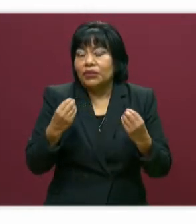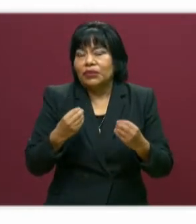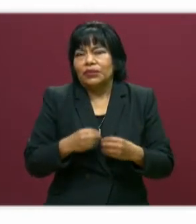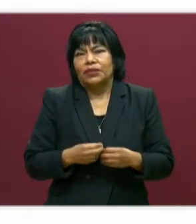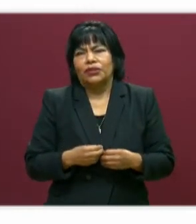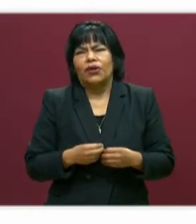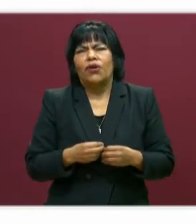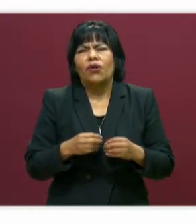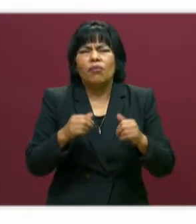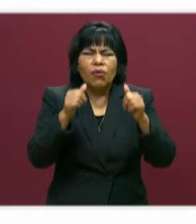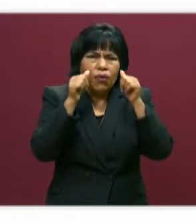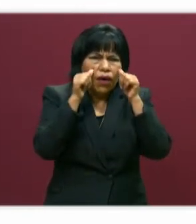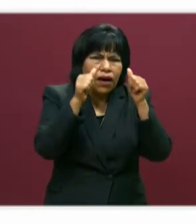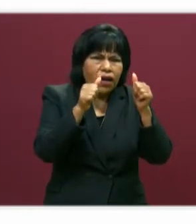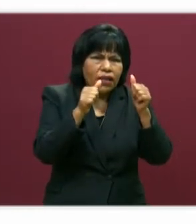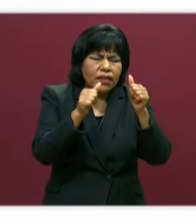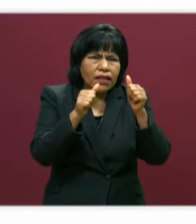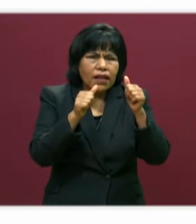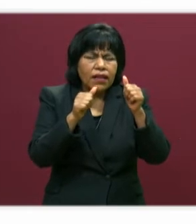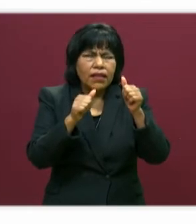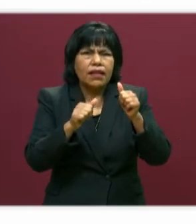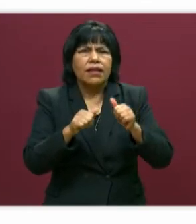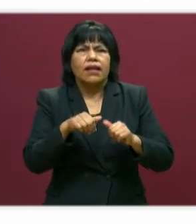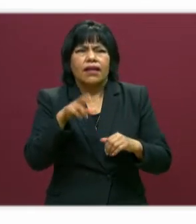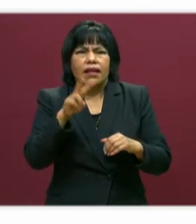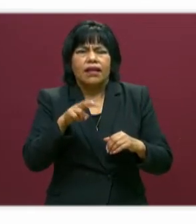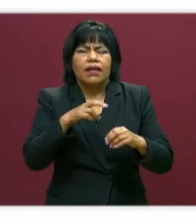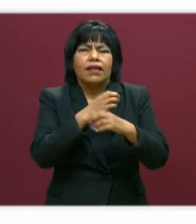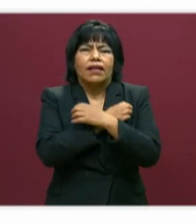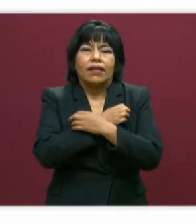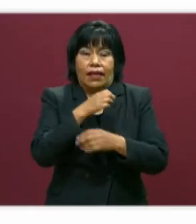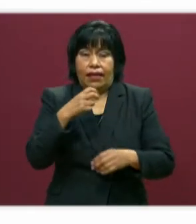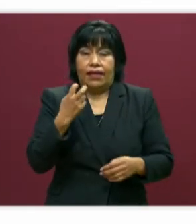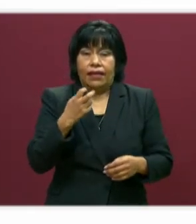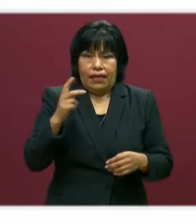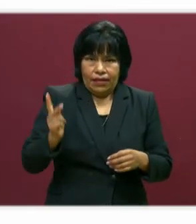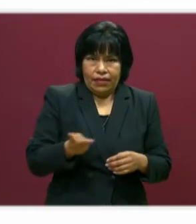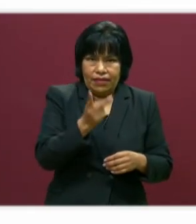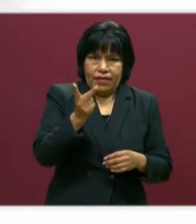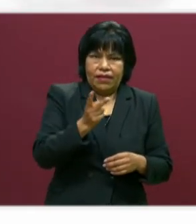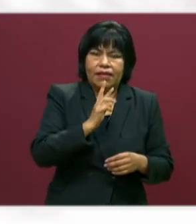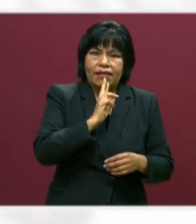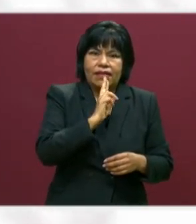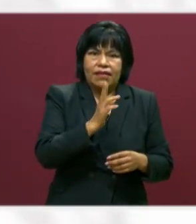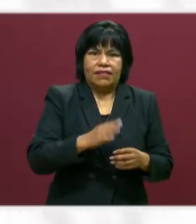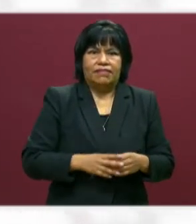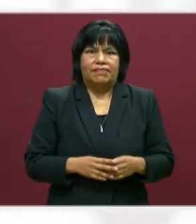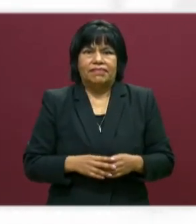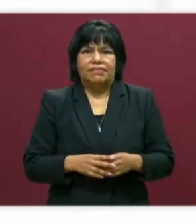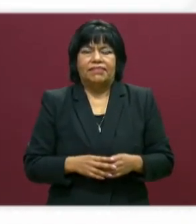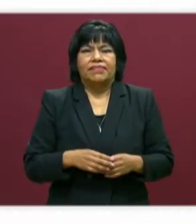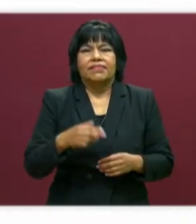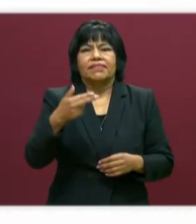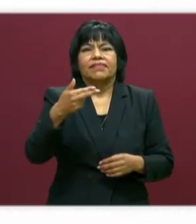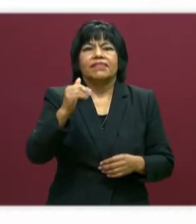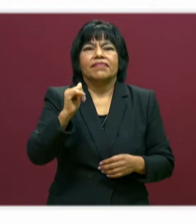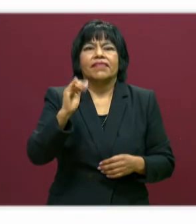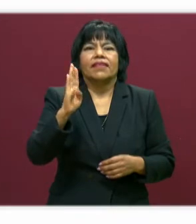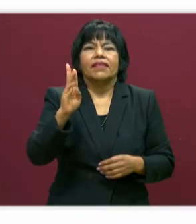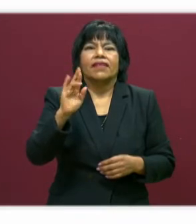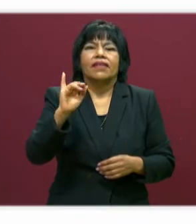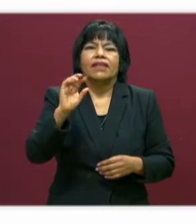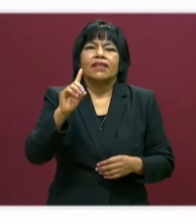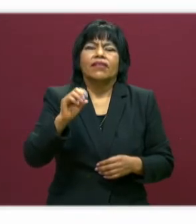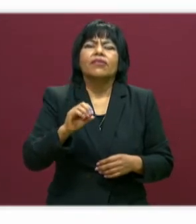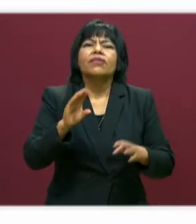mira, dice, ¿cómo atender las realidades educativas? Esa es la pregunta a que se tratará de responder. El modelo híbrido en el Estado de Puebla. ¿Cómo